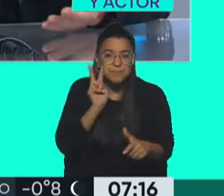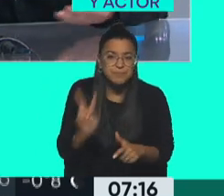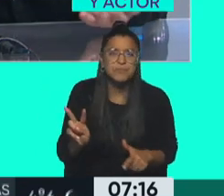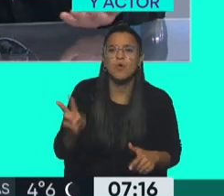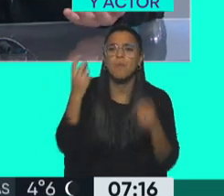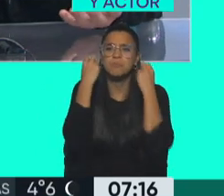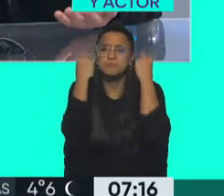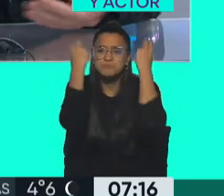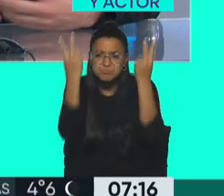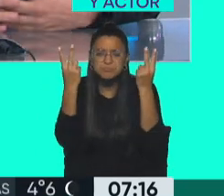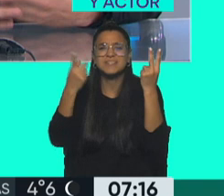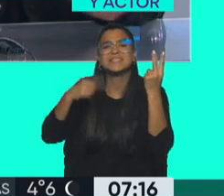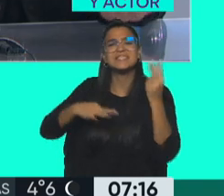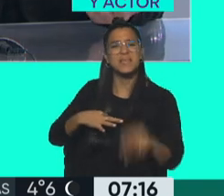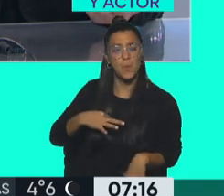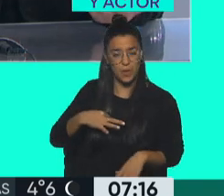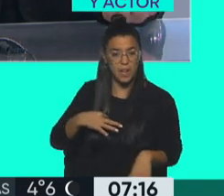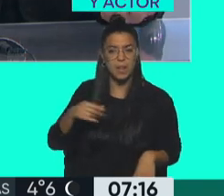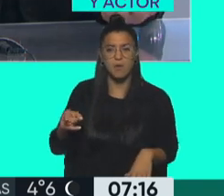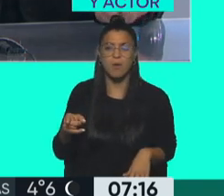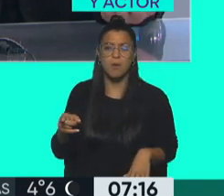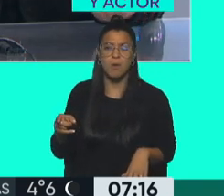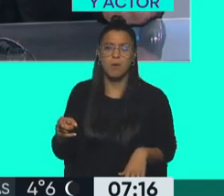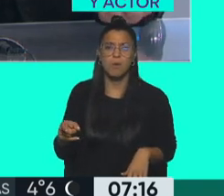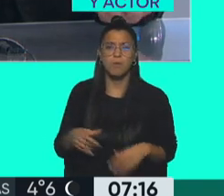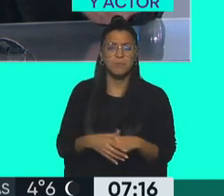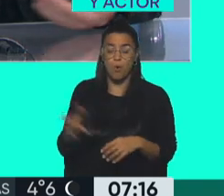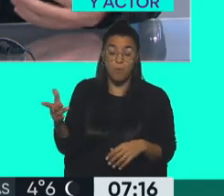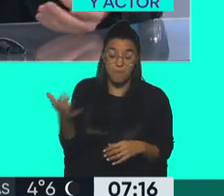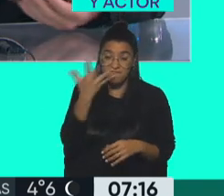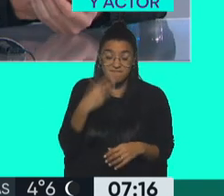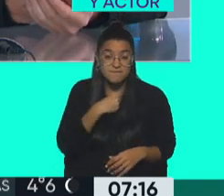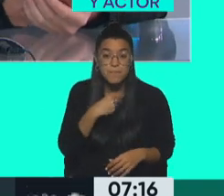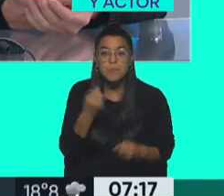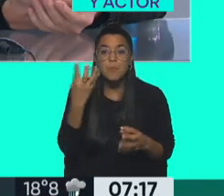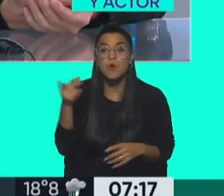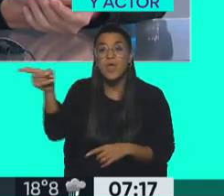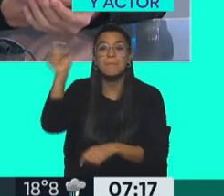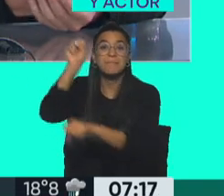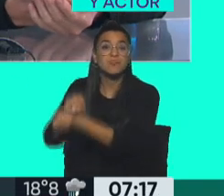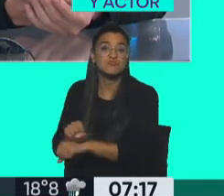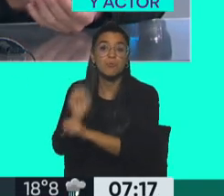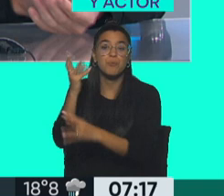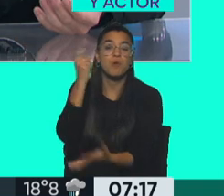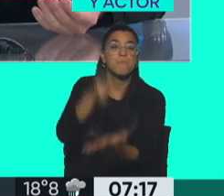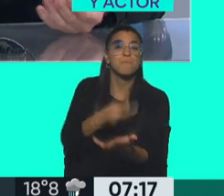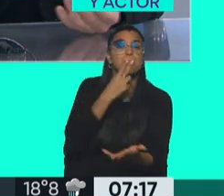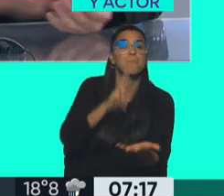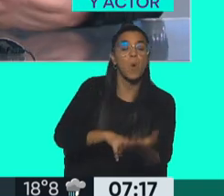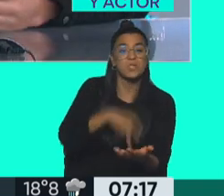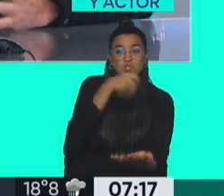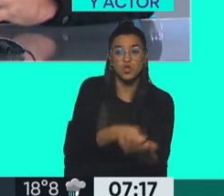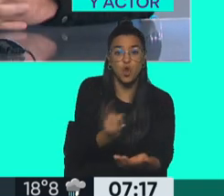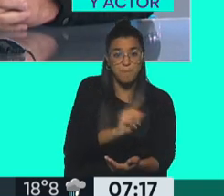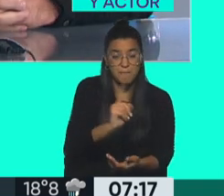Civil de Henry David Thoreau, el cual me enloqueció porque él estuvo preso por no pagar sus impuestos que iban a ir